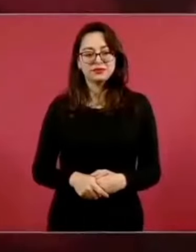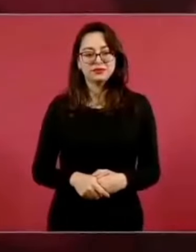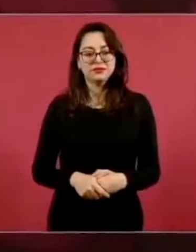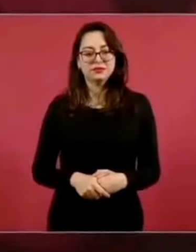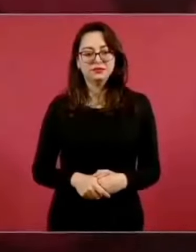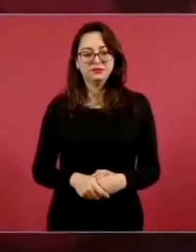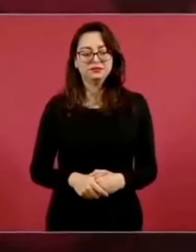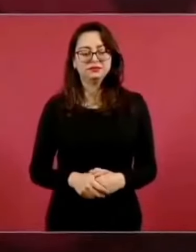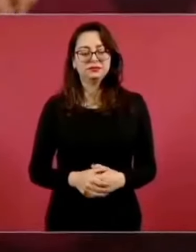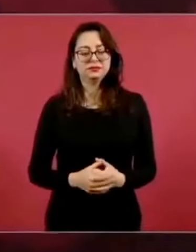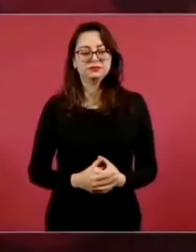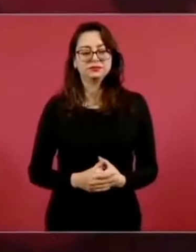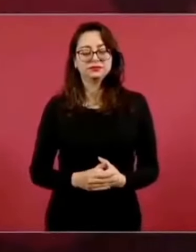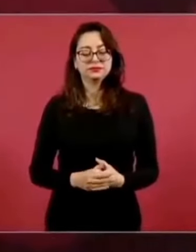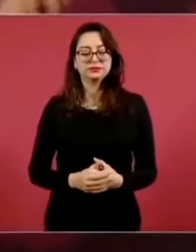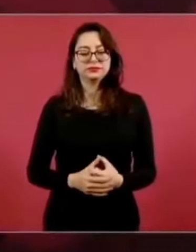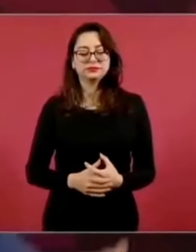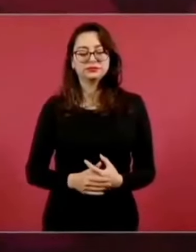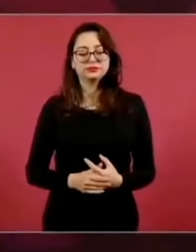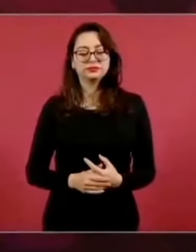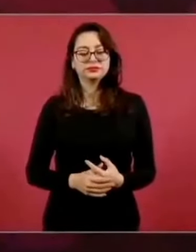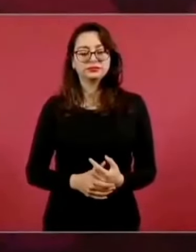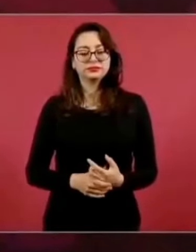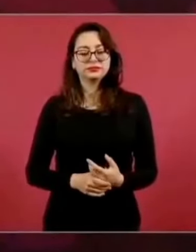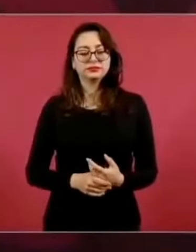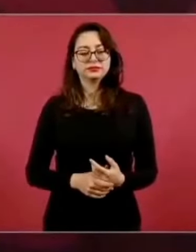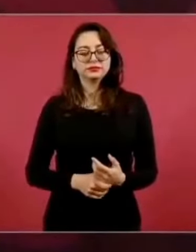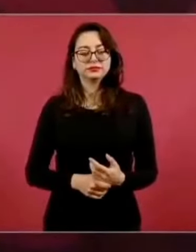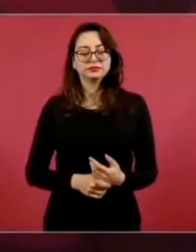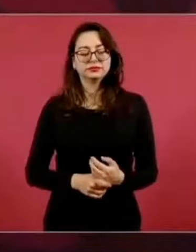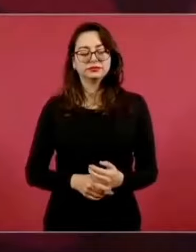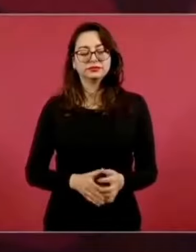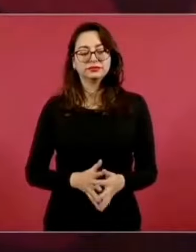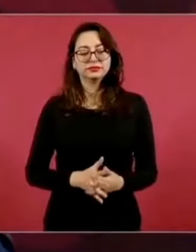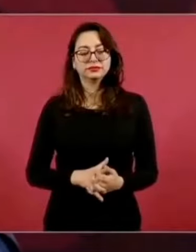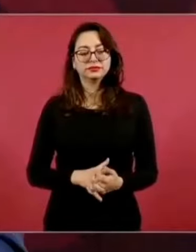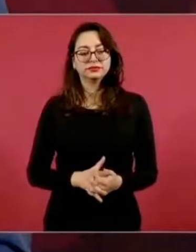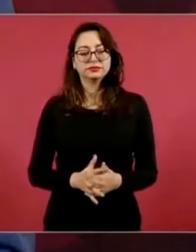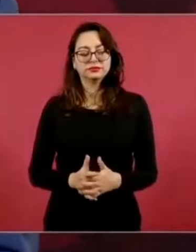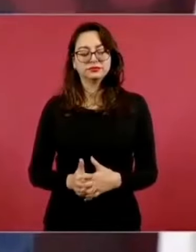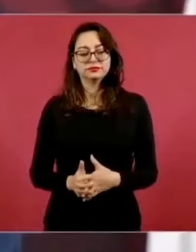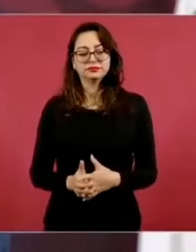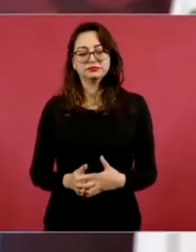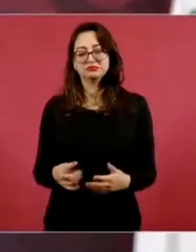No es abyección,